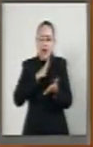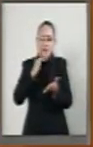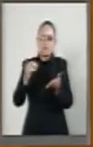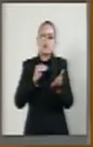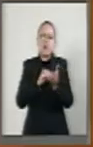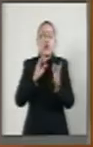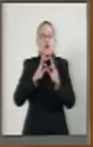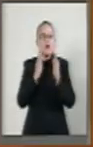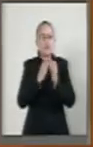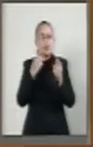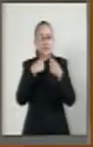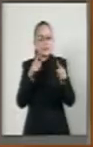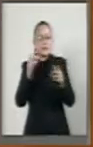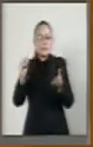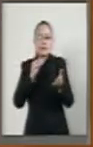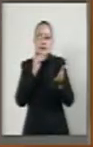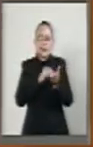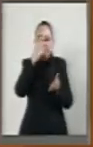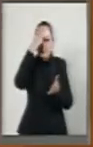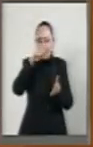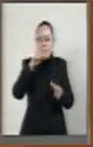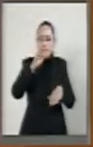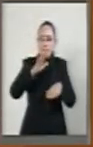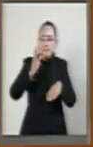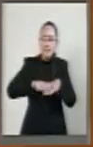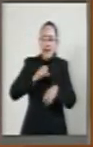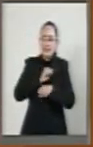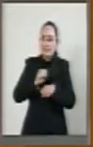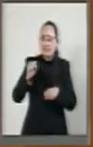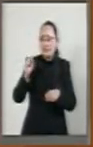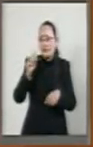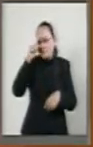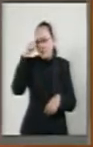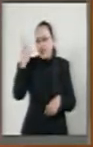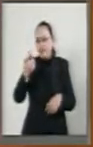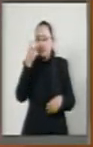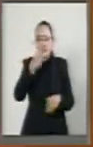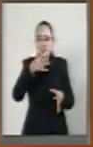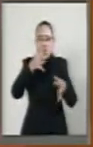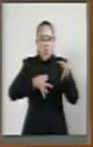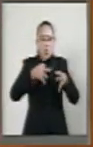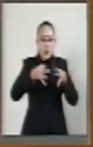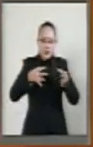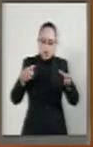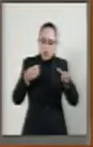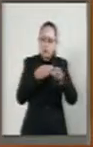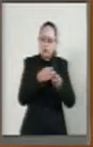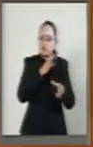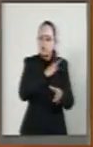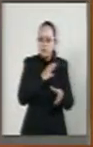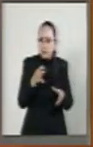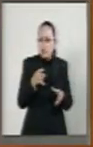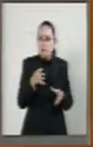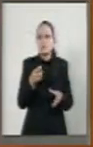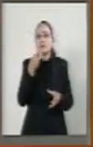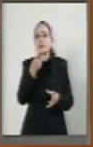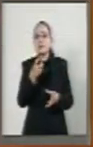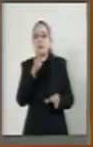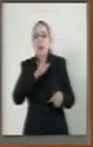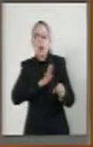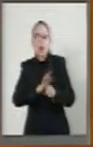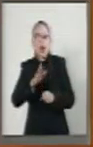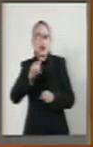que permitan consolidar la simplificación del juicio contencioso administrativo y garantizar con ello el principio de tutela